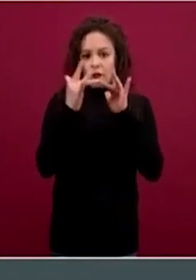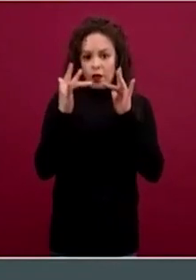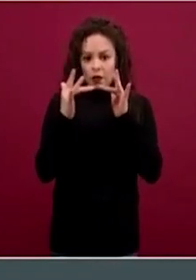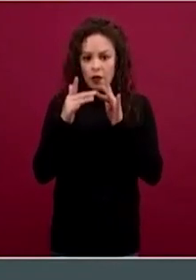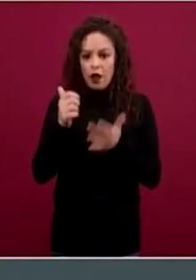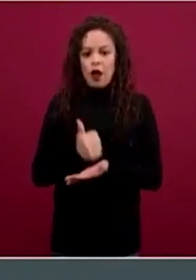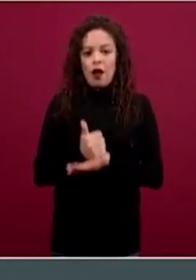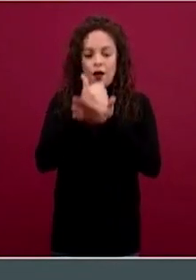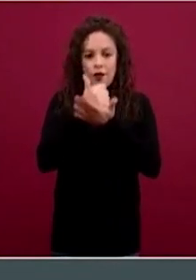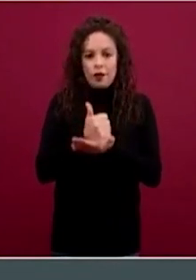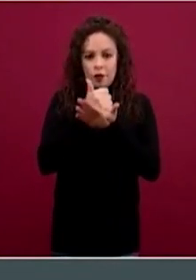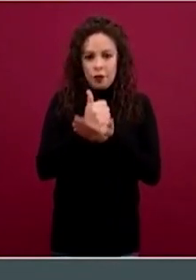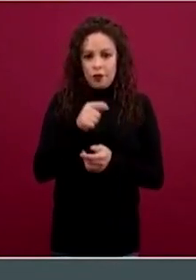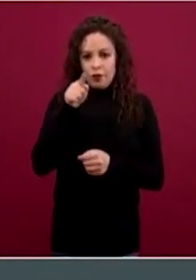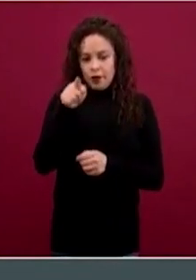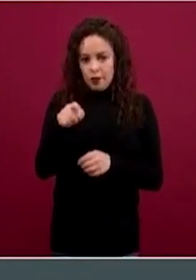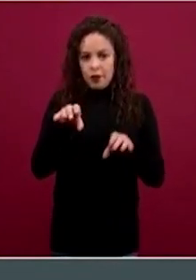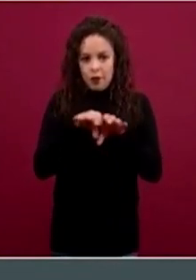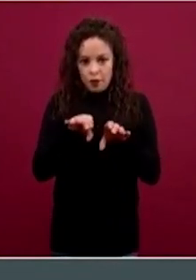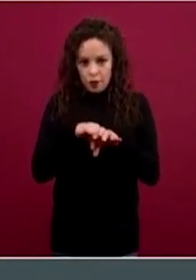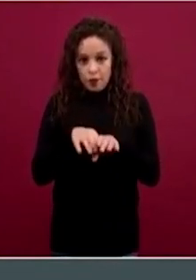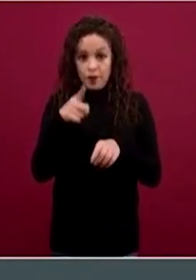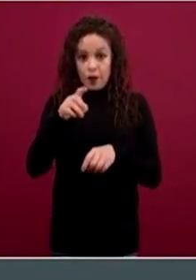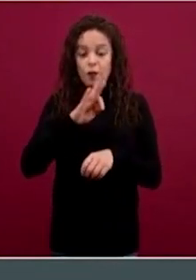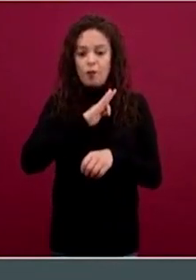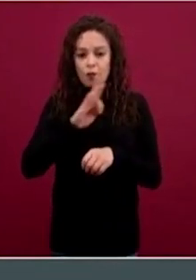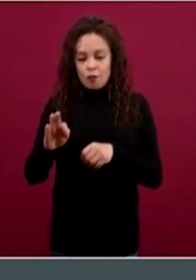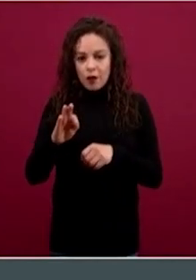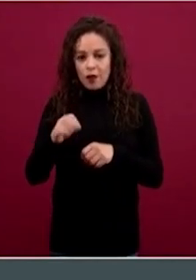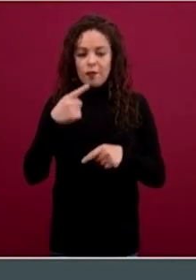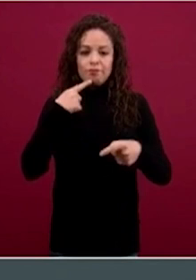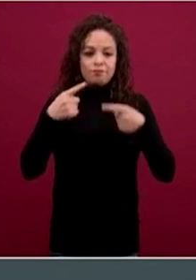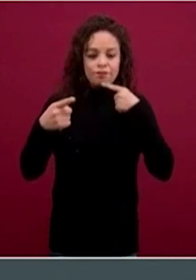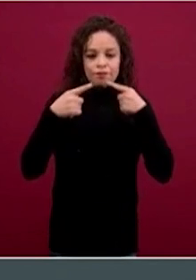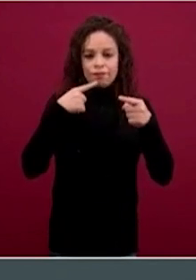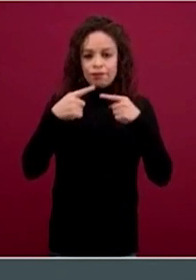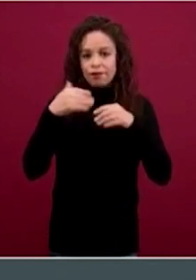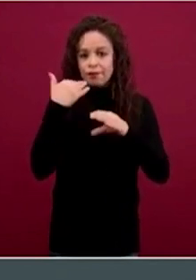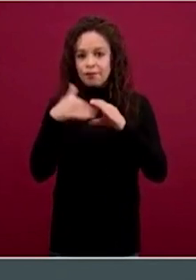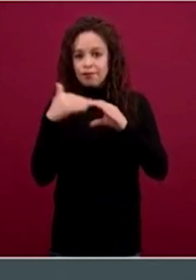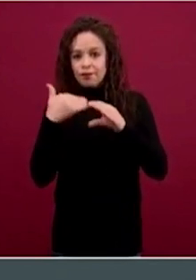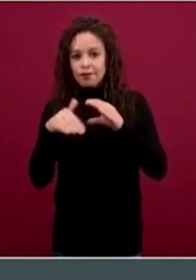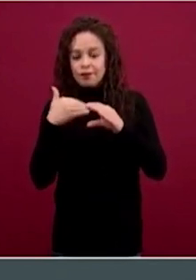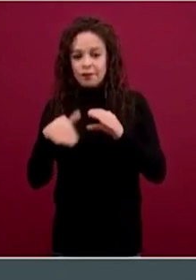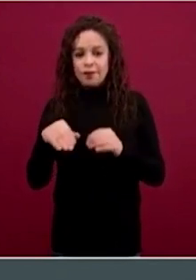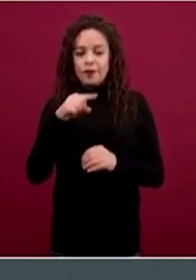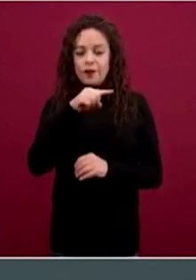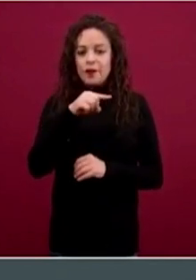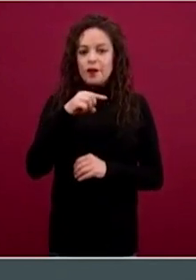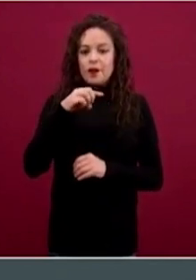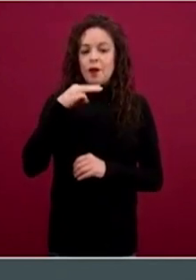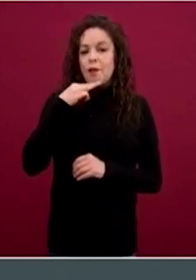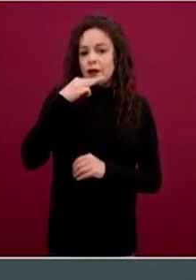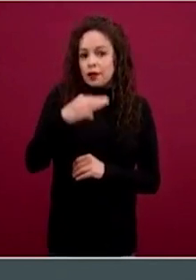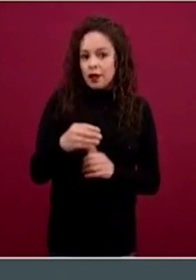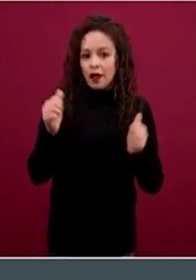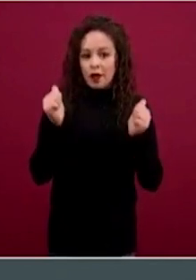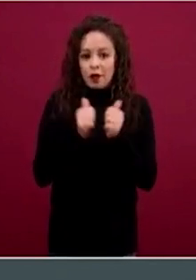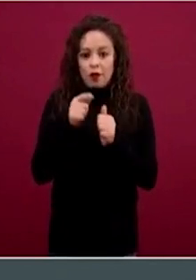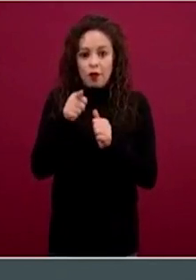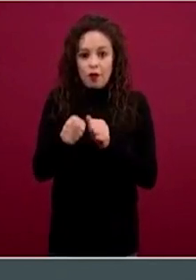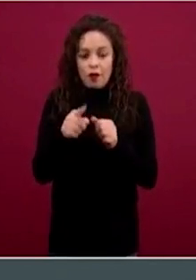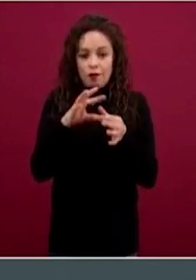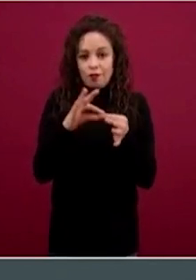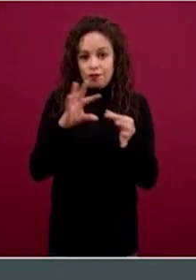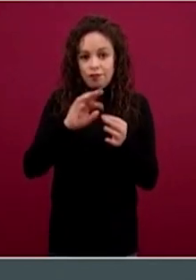Y ahí puede empezar a interactuar con este chatbot. Escanea el código QR, escribe